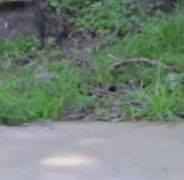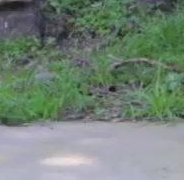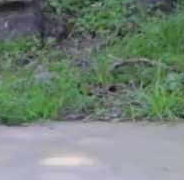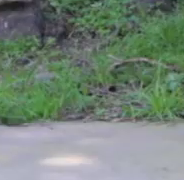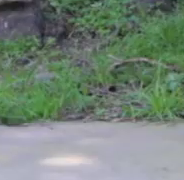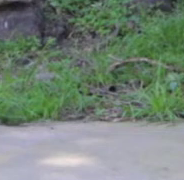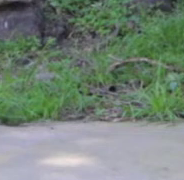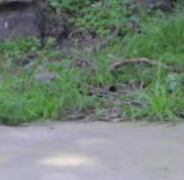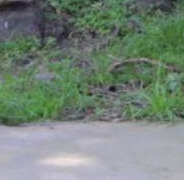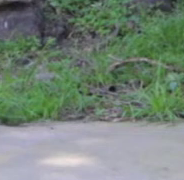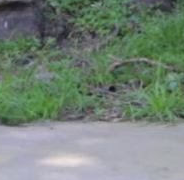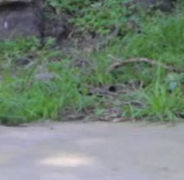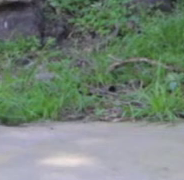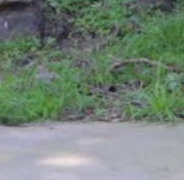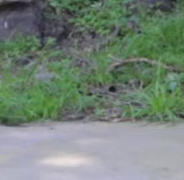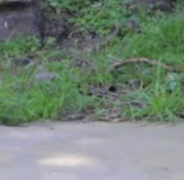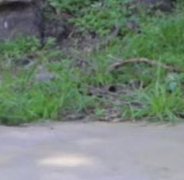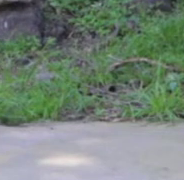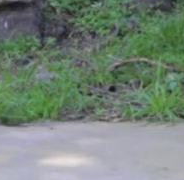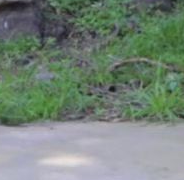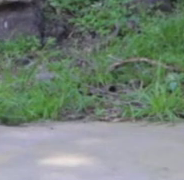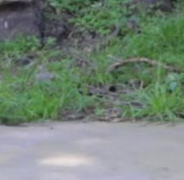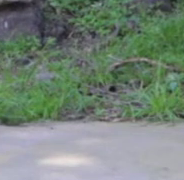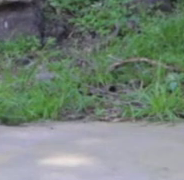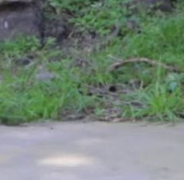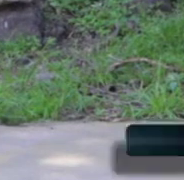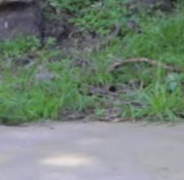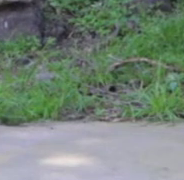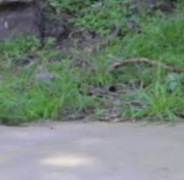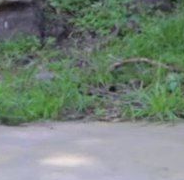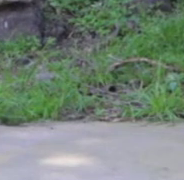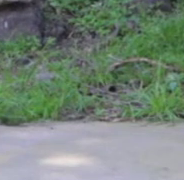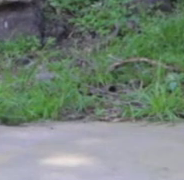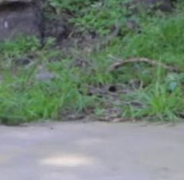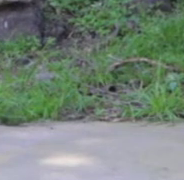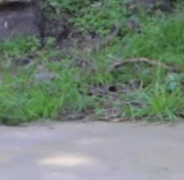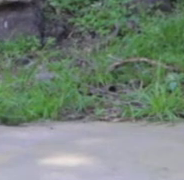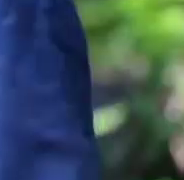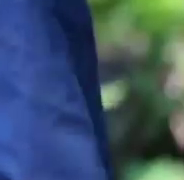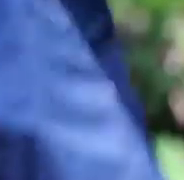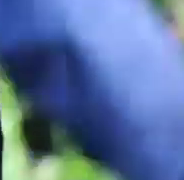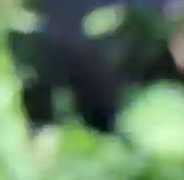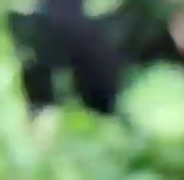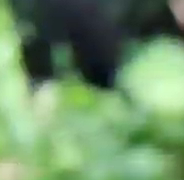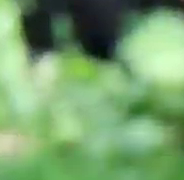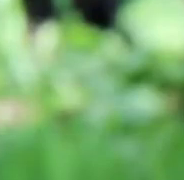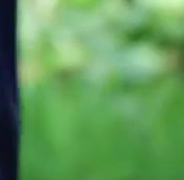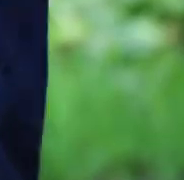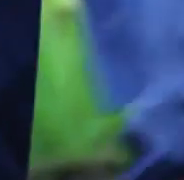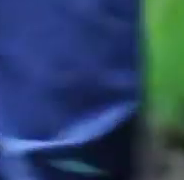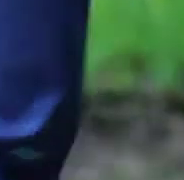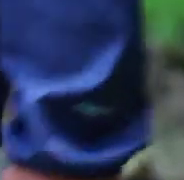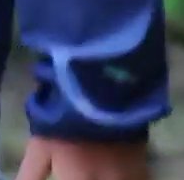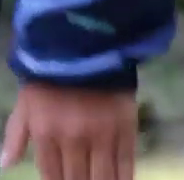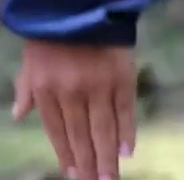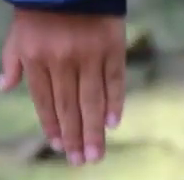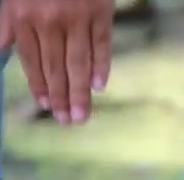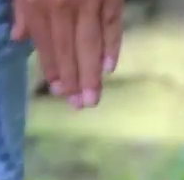Las puntas hacia adentro. Nuevamente. ponemos en posición. Las puntas hacia adentro de los pies.